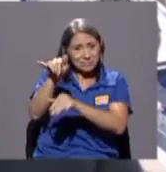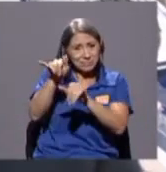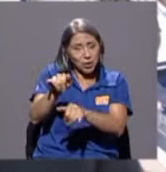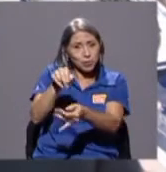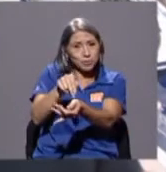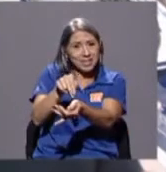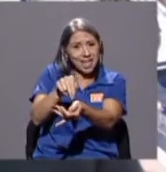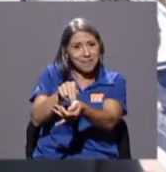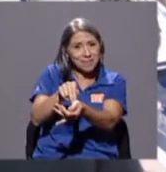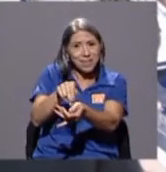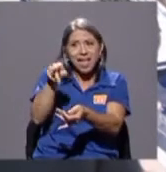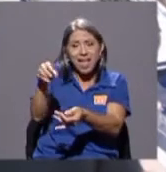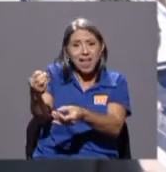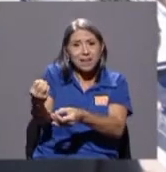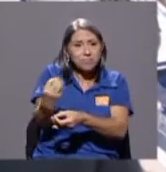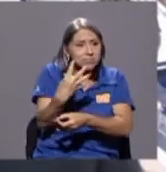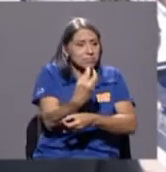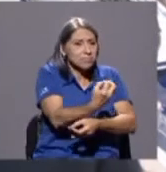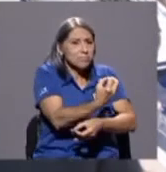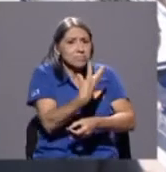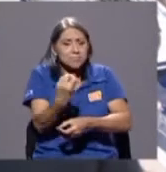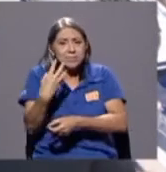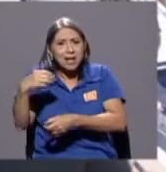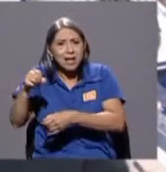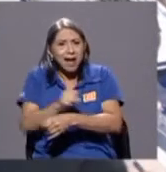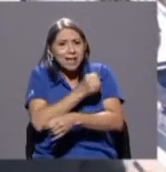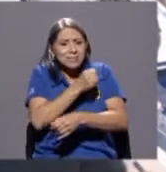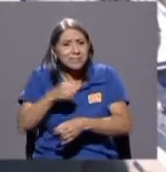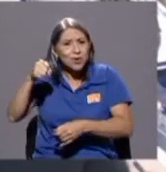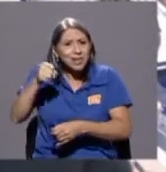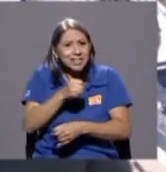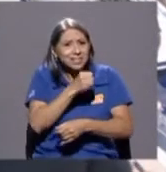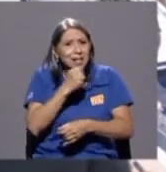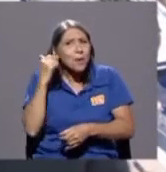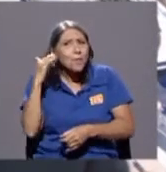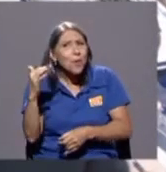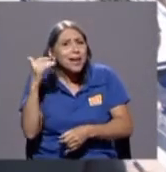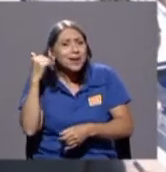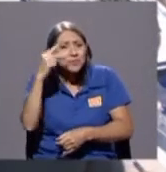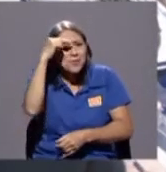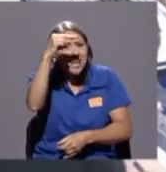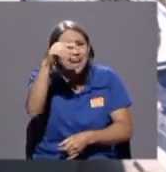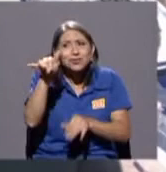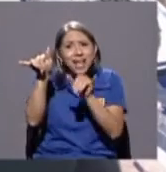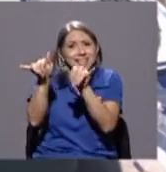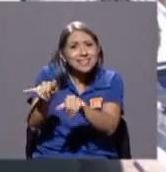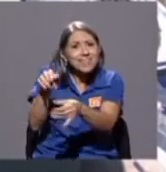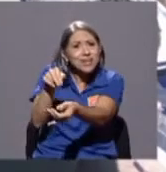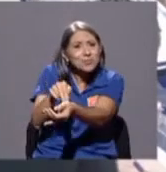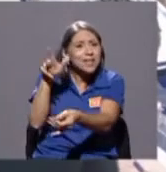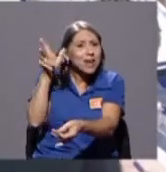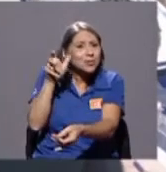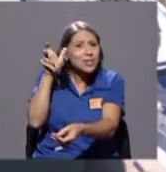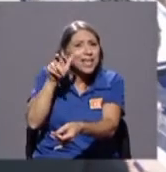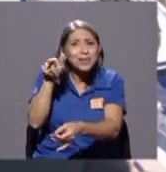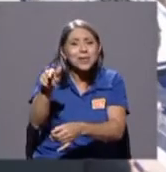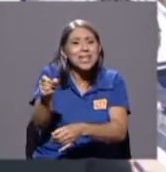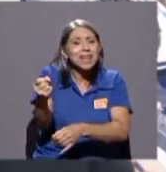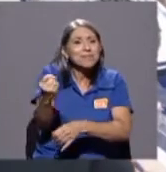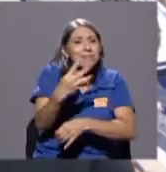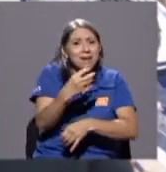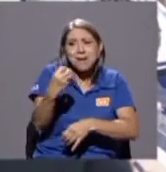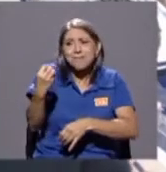unas canciones y unos boleros mexicanos y él estaba en el hospital oyendo esa música y la quiso compartir con nosotros con otros